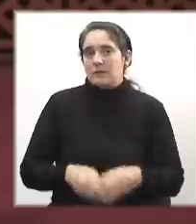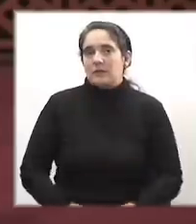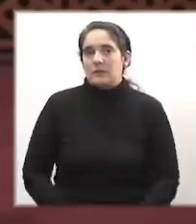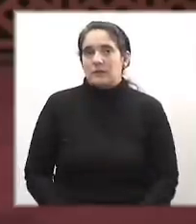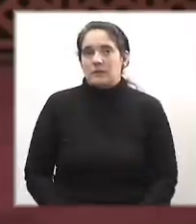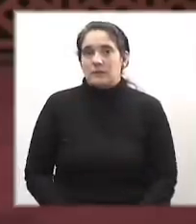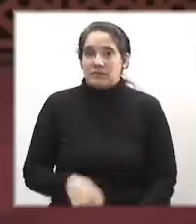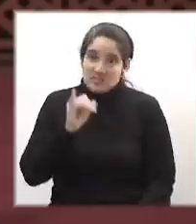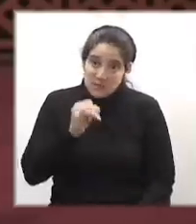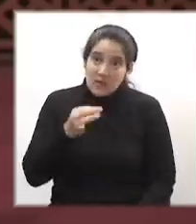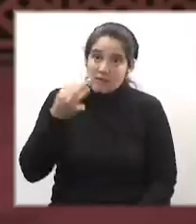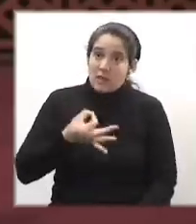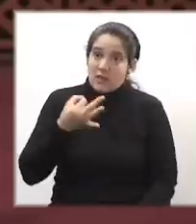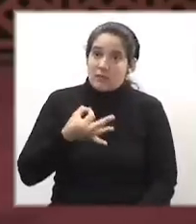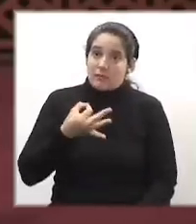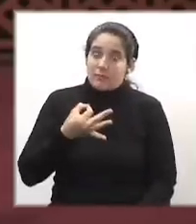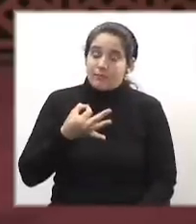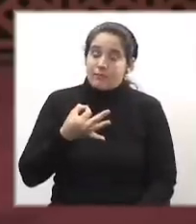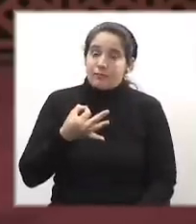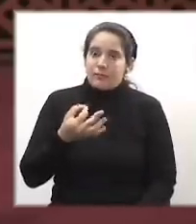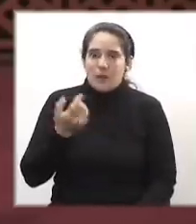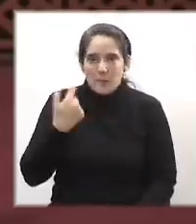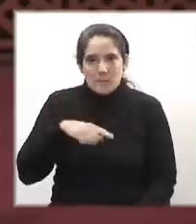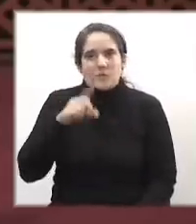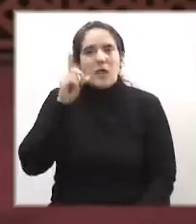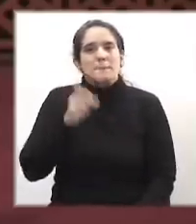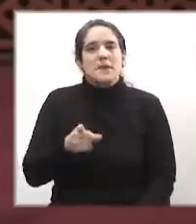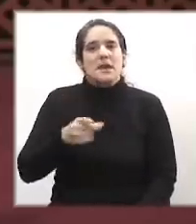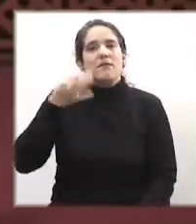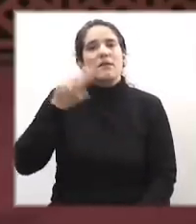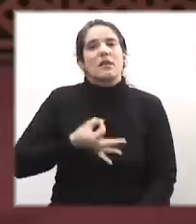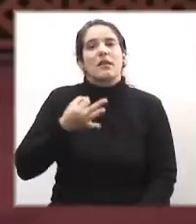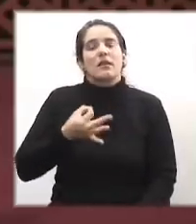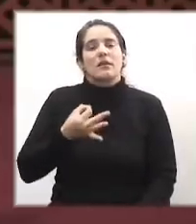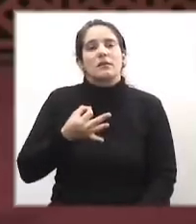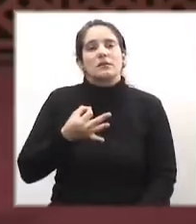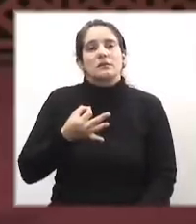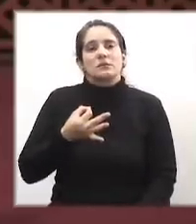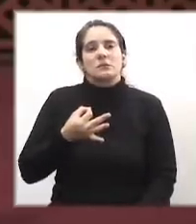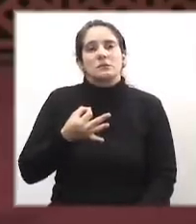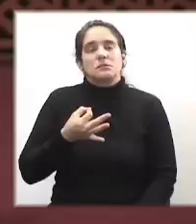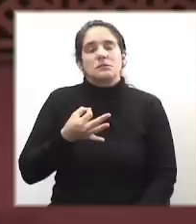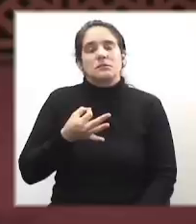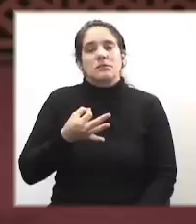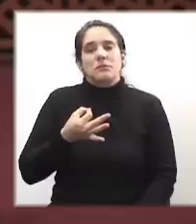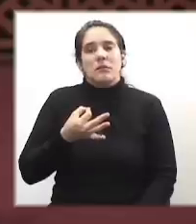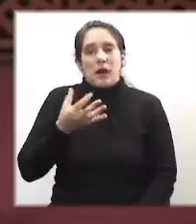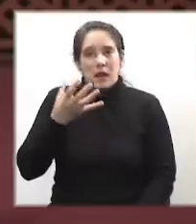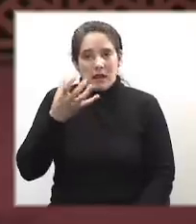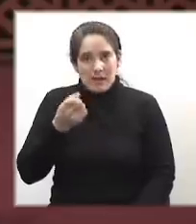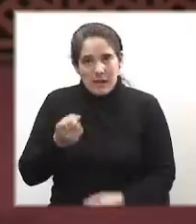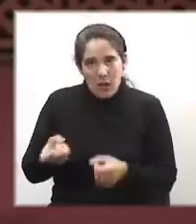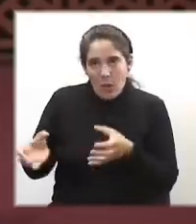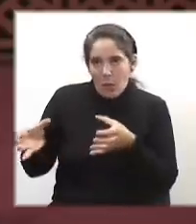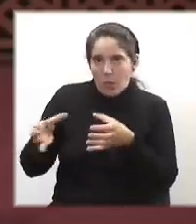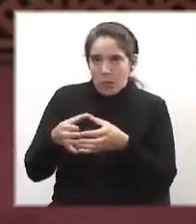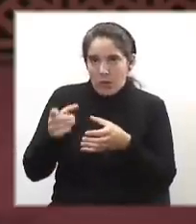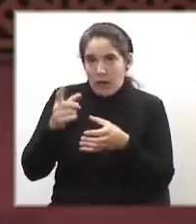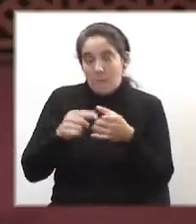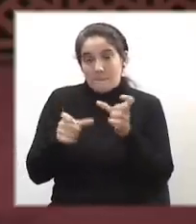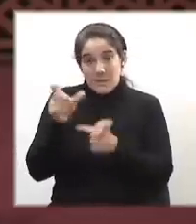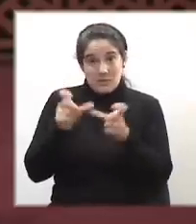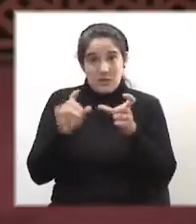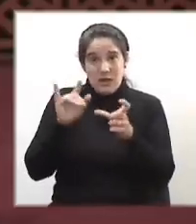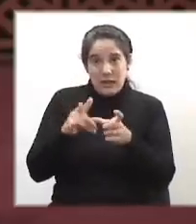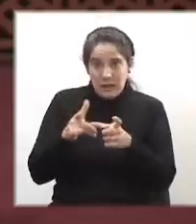Es cierto, pero también es cierto que ellos, y también quienes a su manera fueron